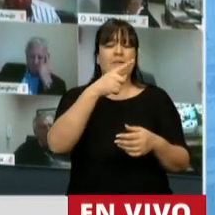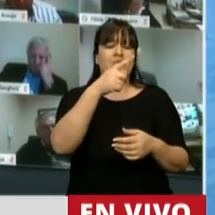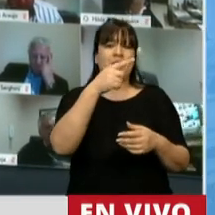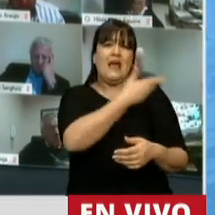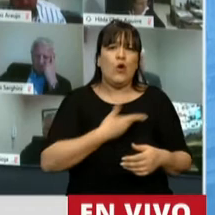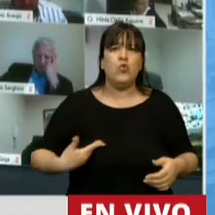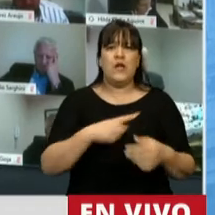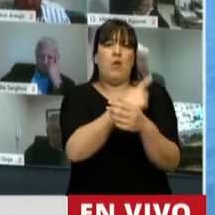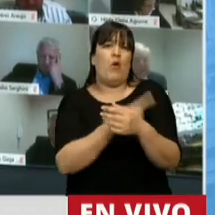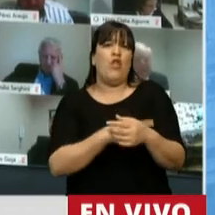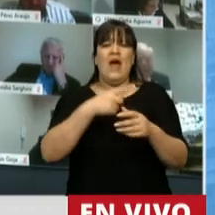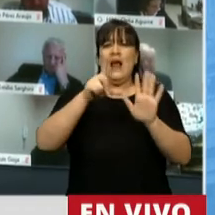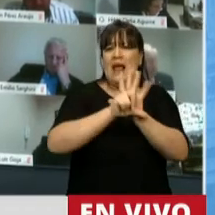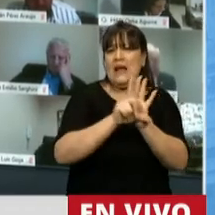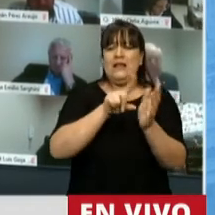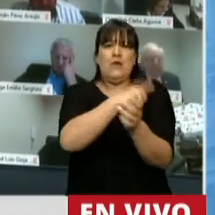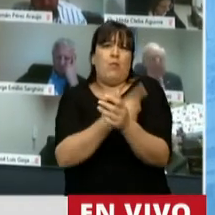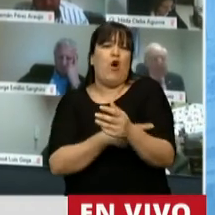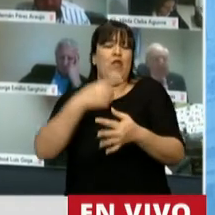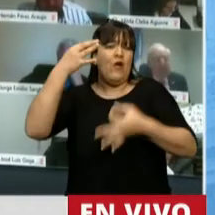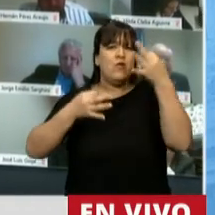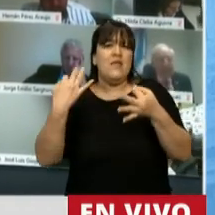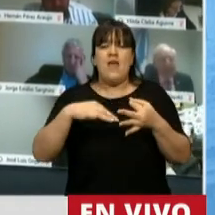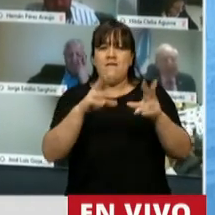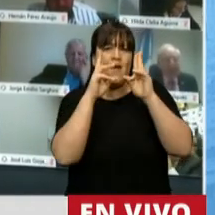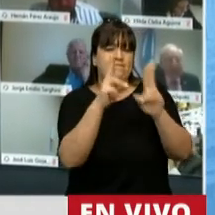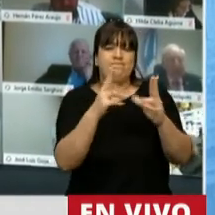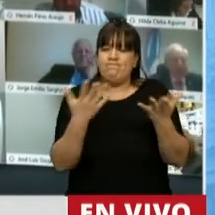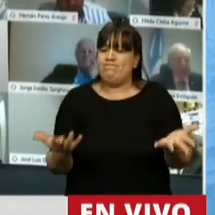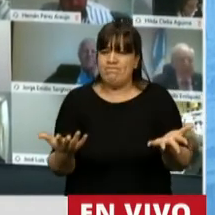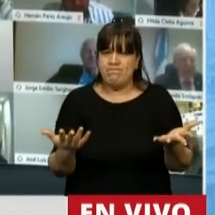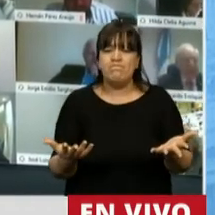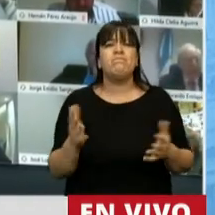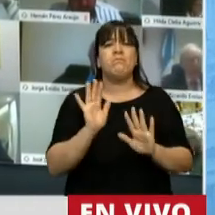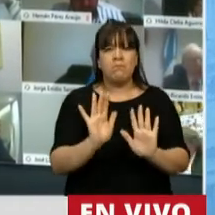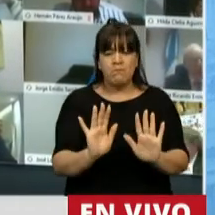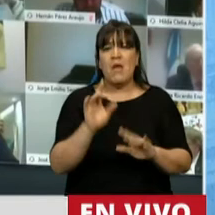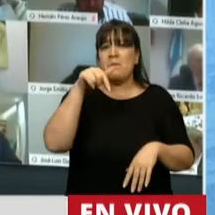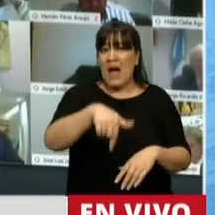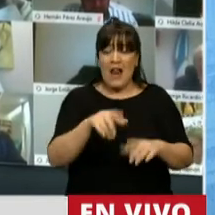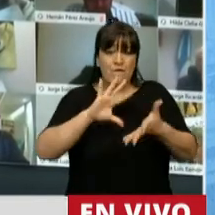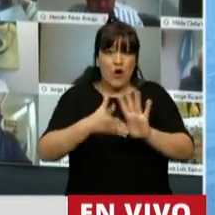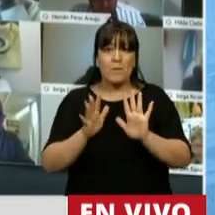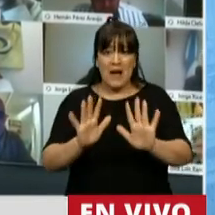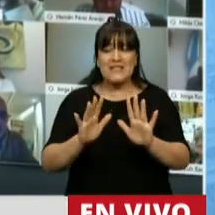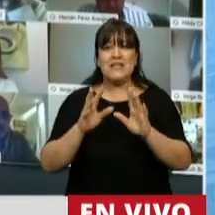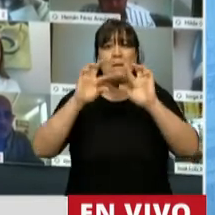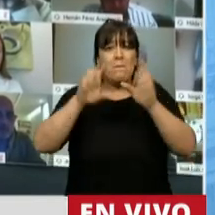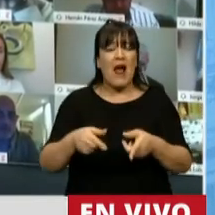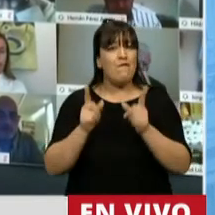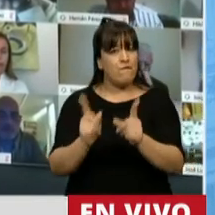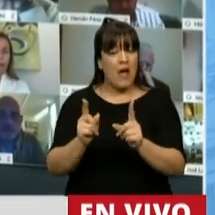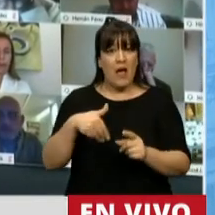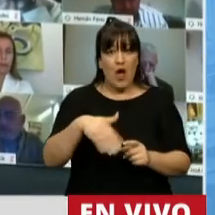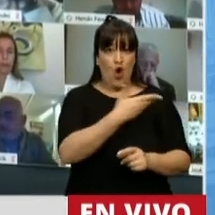estímulo fiscal necesario para dar respuesta a los argentinos. Para sostener esta política, el Gobierno va a